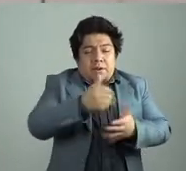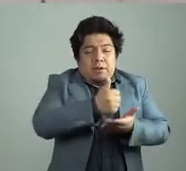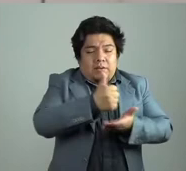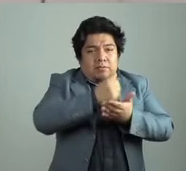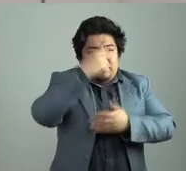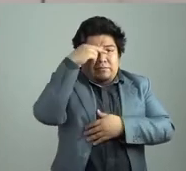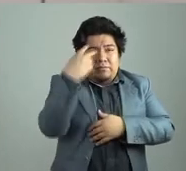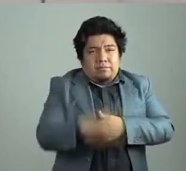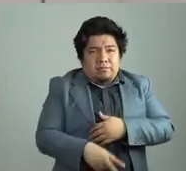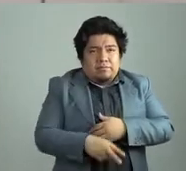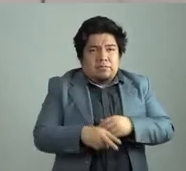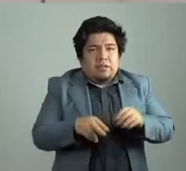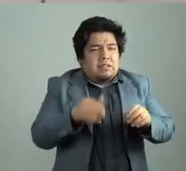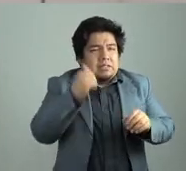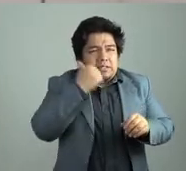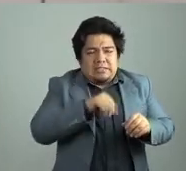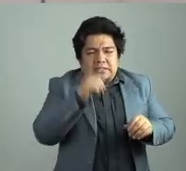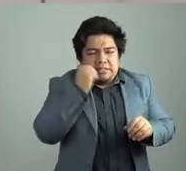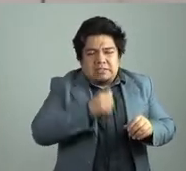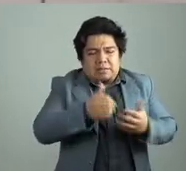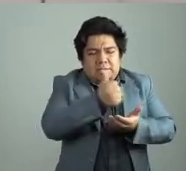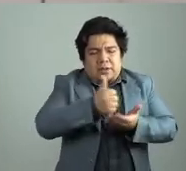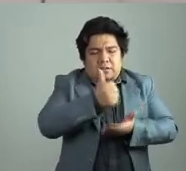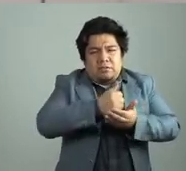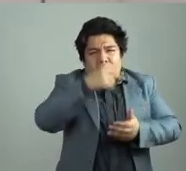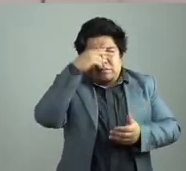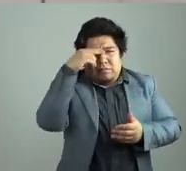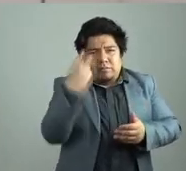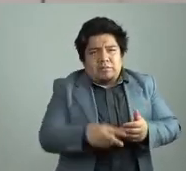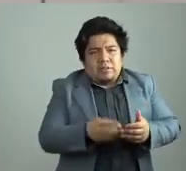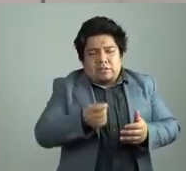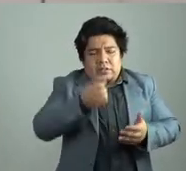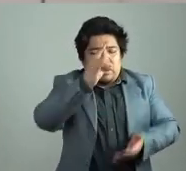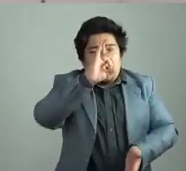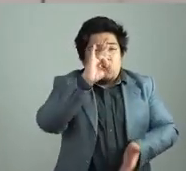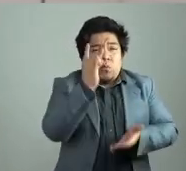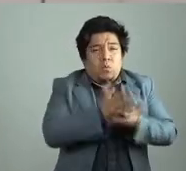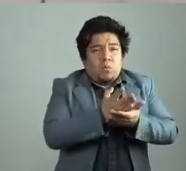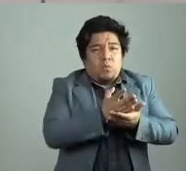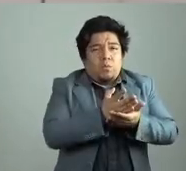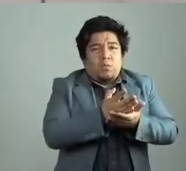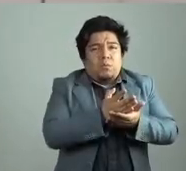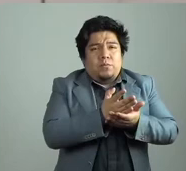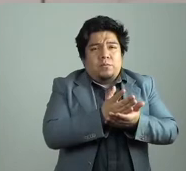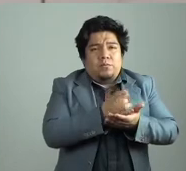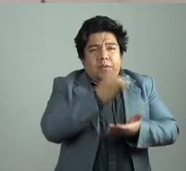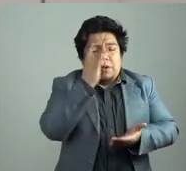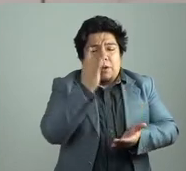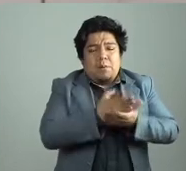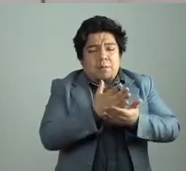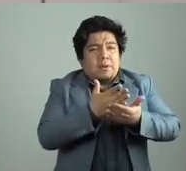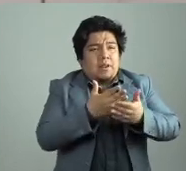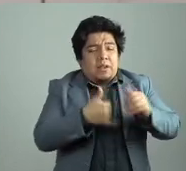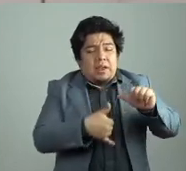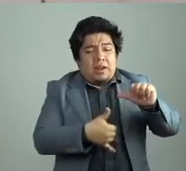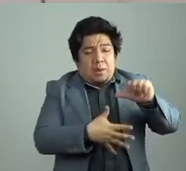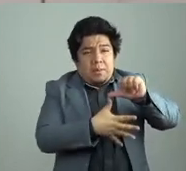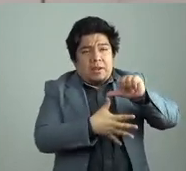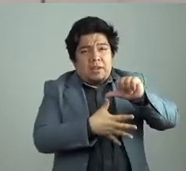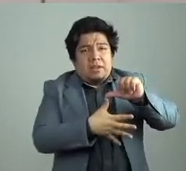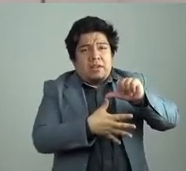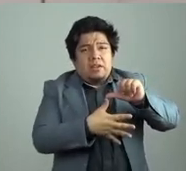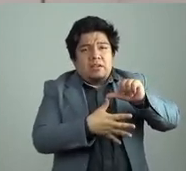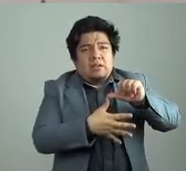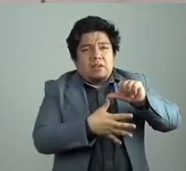ciudad muy, muy antigua, ¿no? O sea, es la única ciudad americana que no se